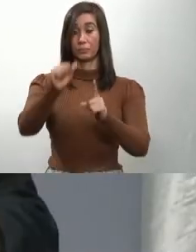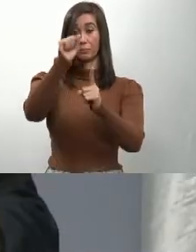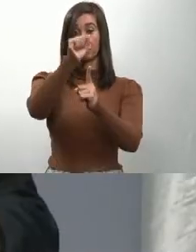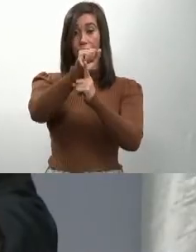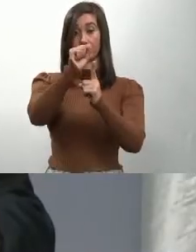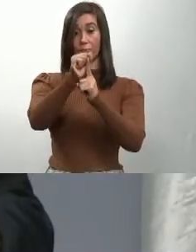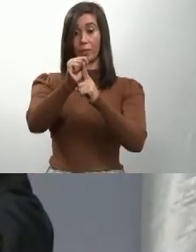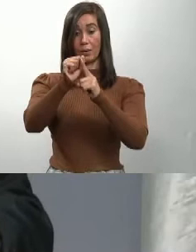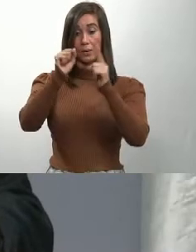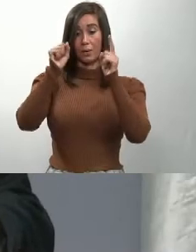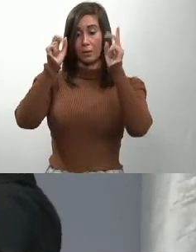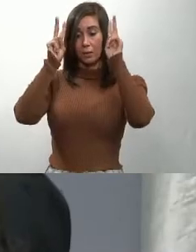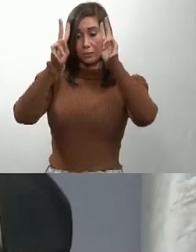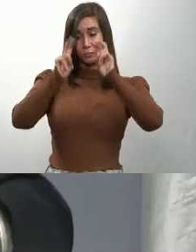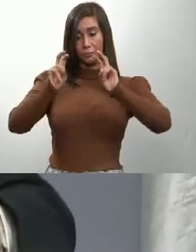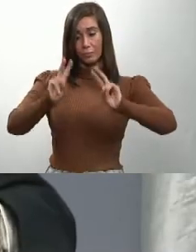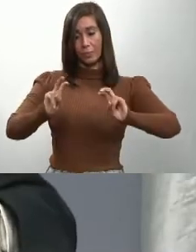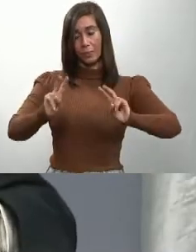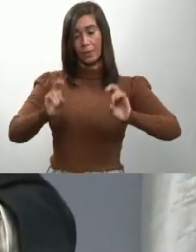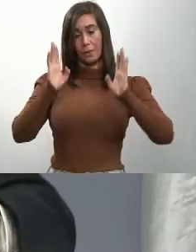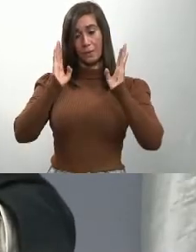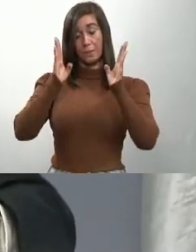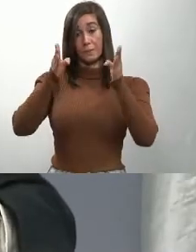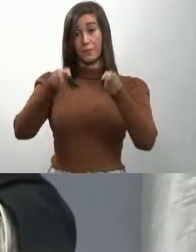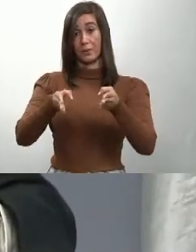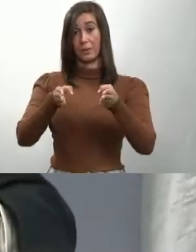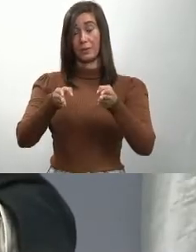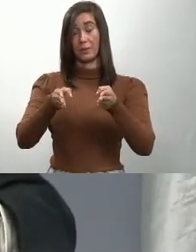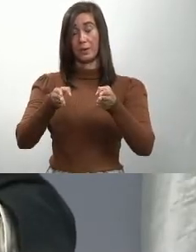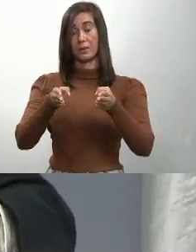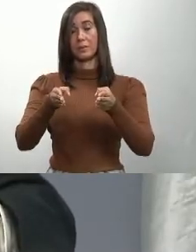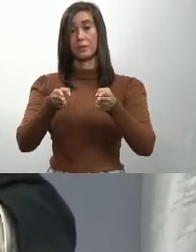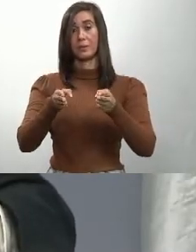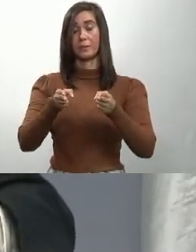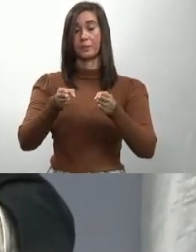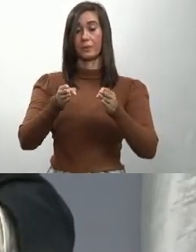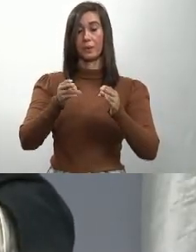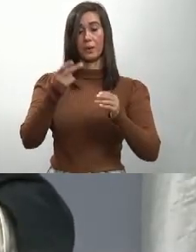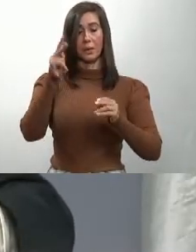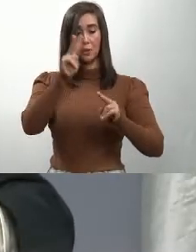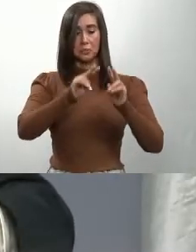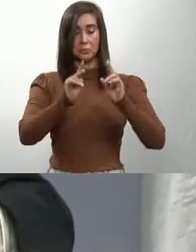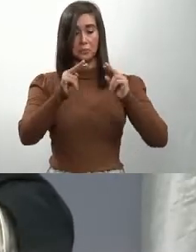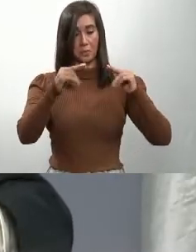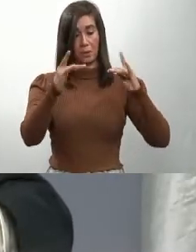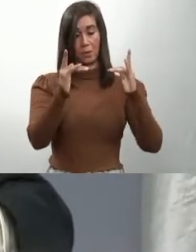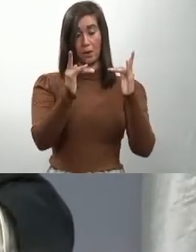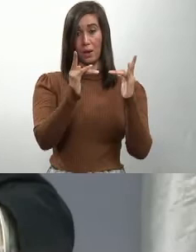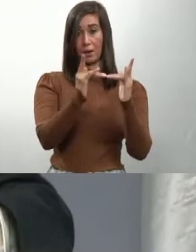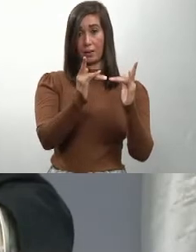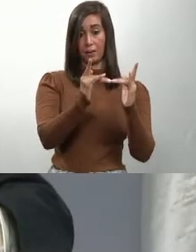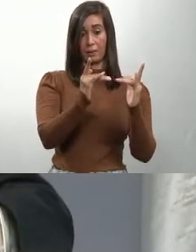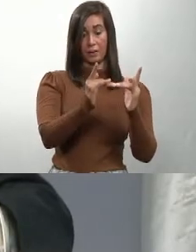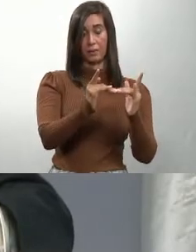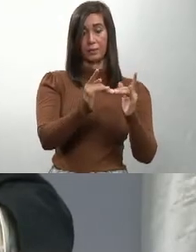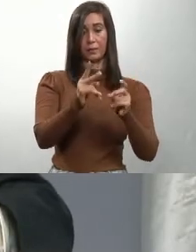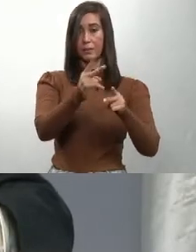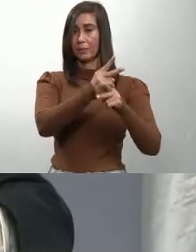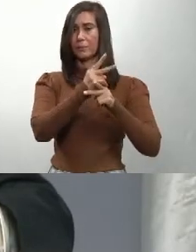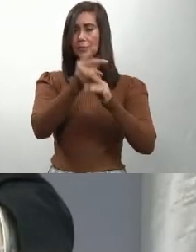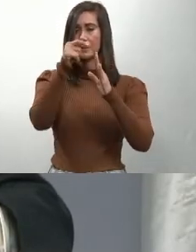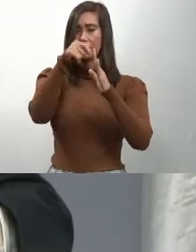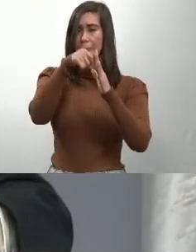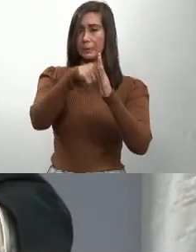de camas y unidades de cuidados intensivos,